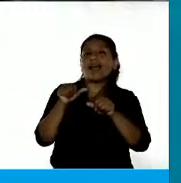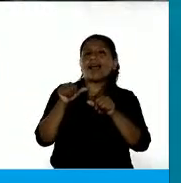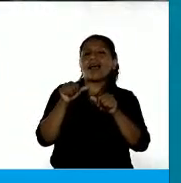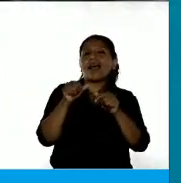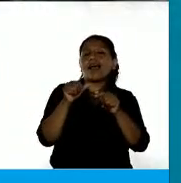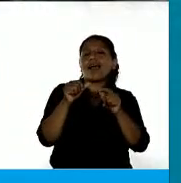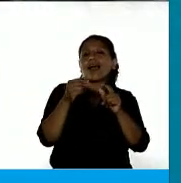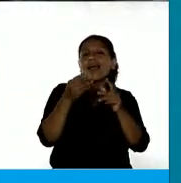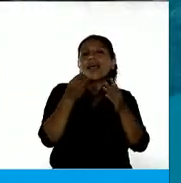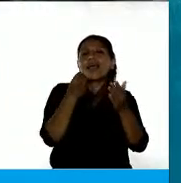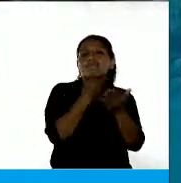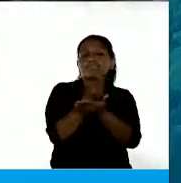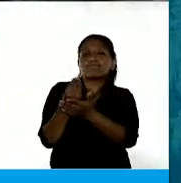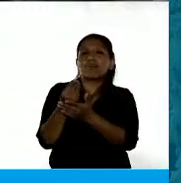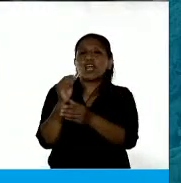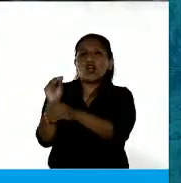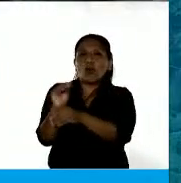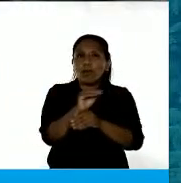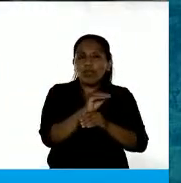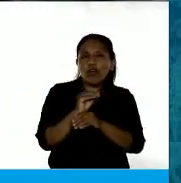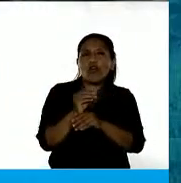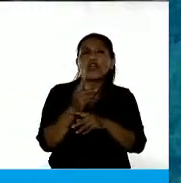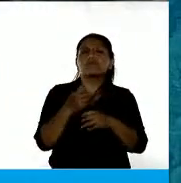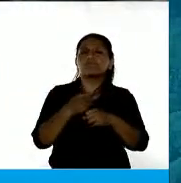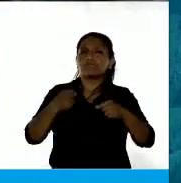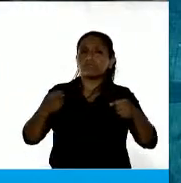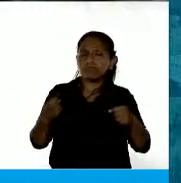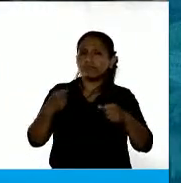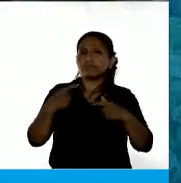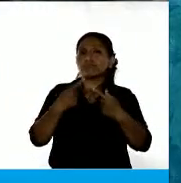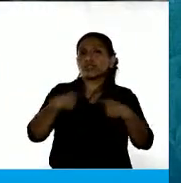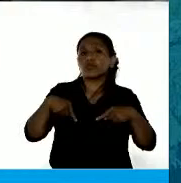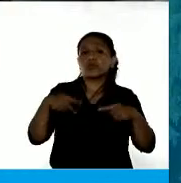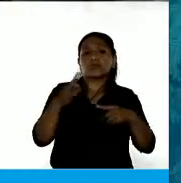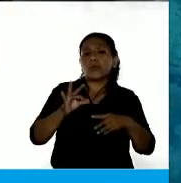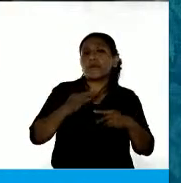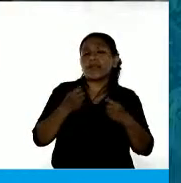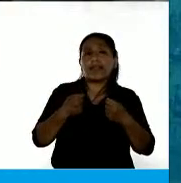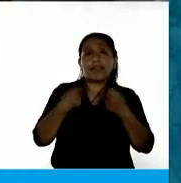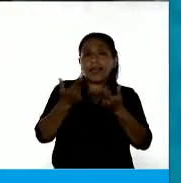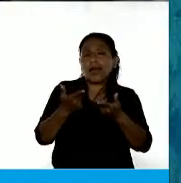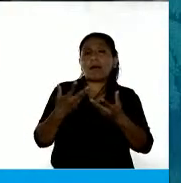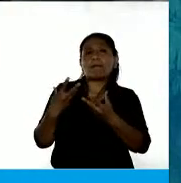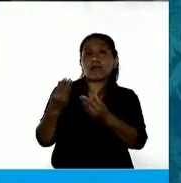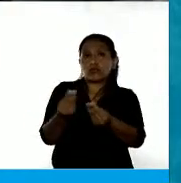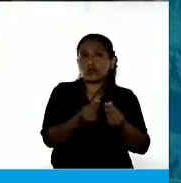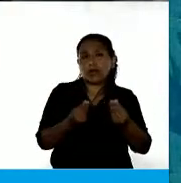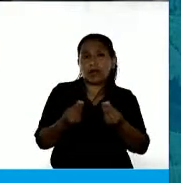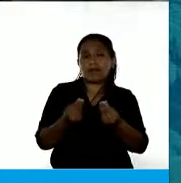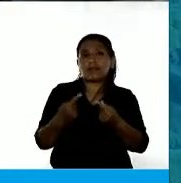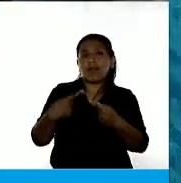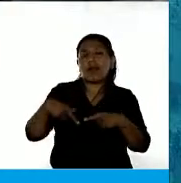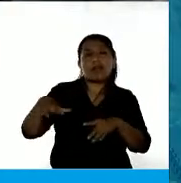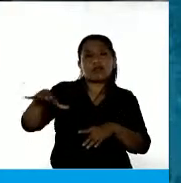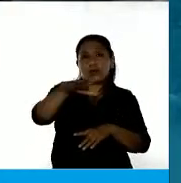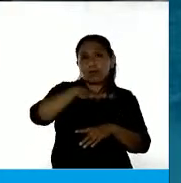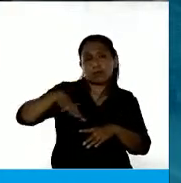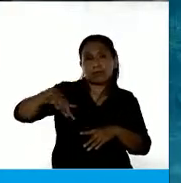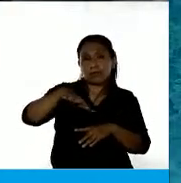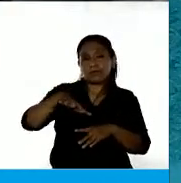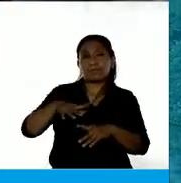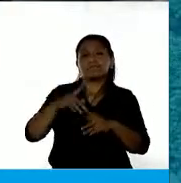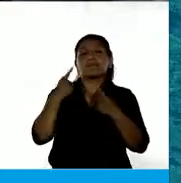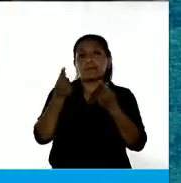merenderos y comedores que han puesto a disposición su vida para ayudar a toda la población. También este